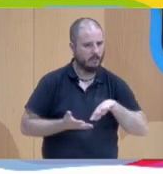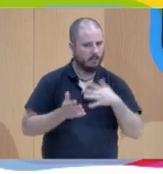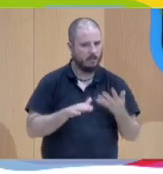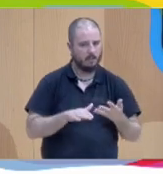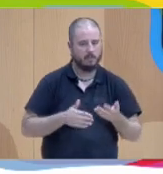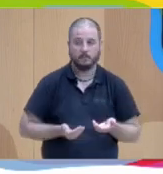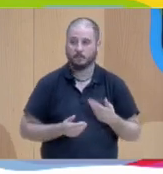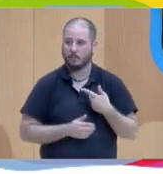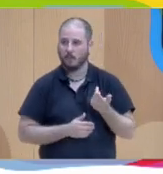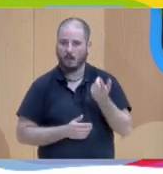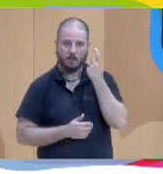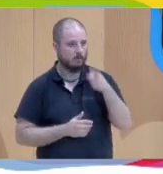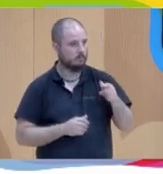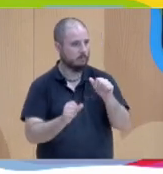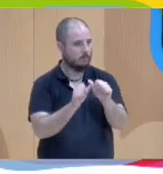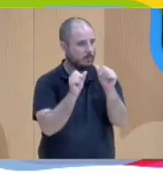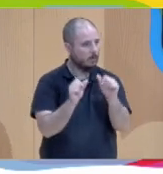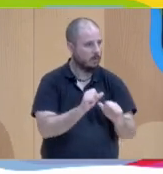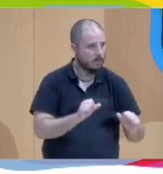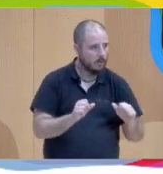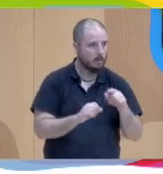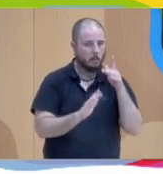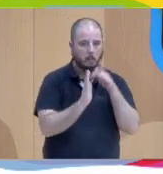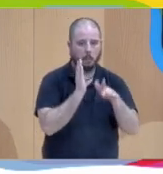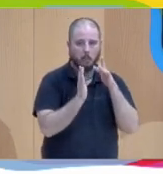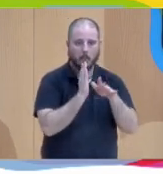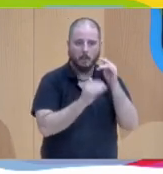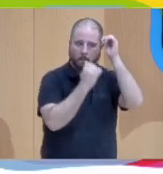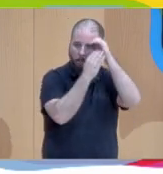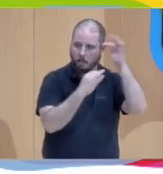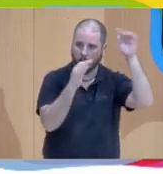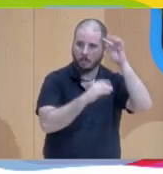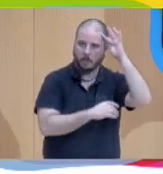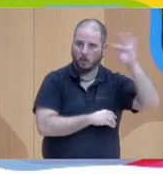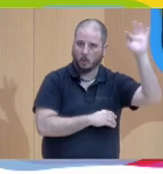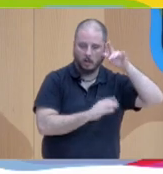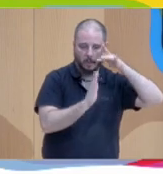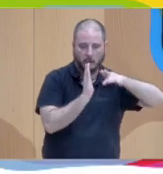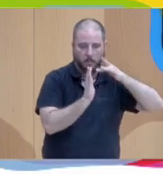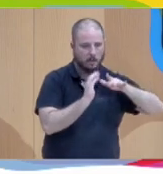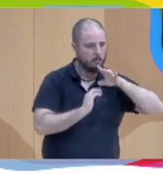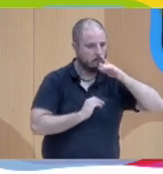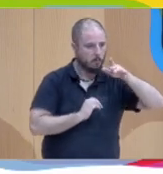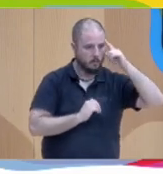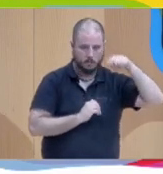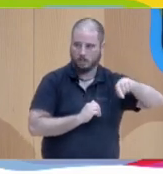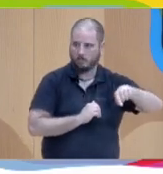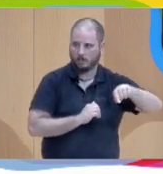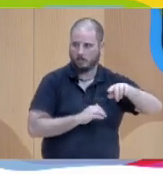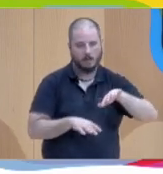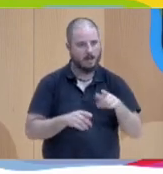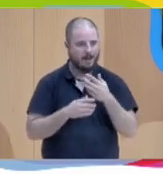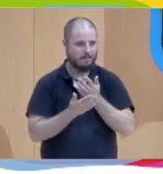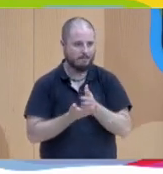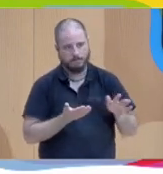explicarles a las alumnas el modelo desde una perspectiva un poco más teórica para que lo conocieran y demás me resultaba súper difícil saber qué